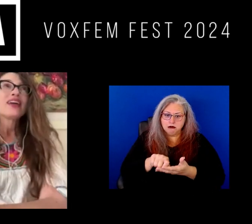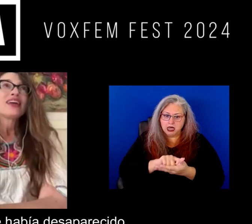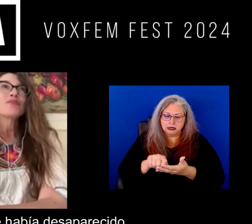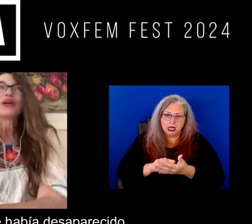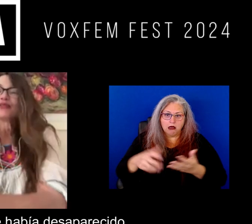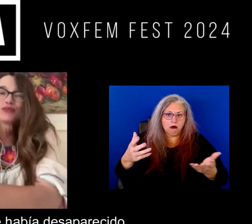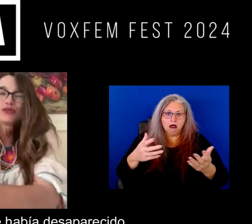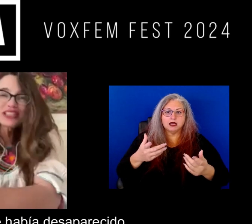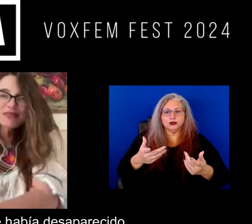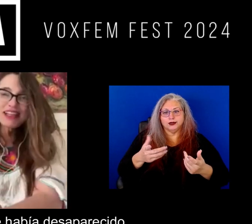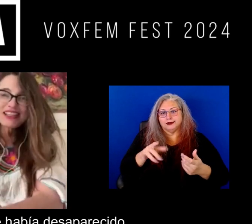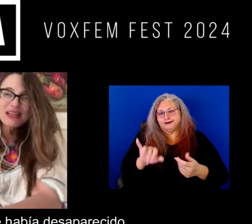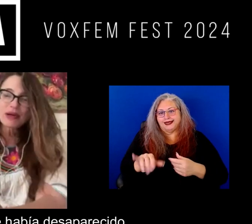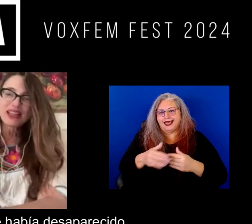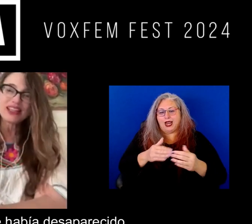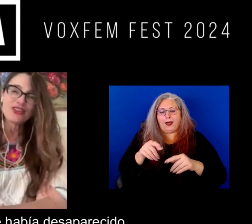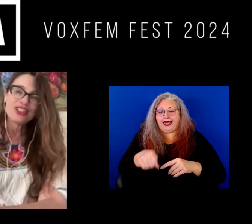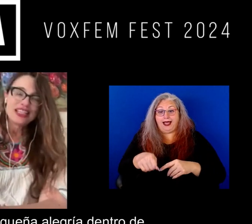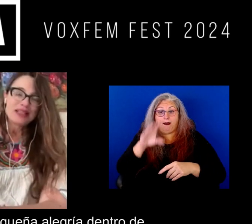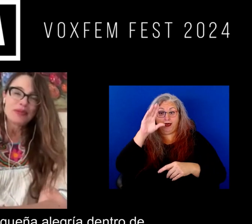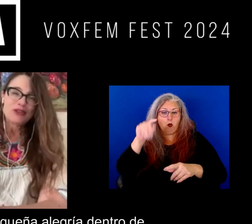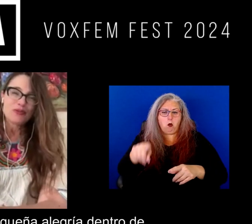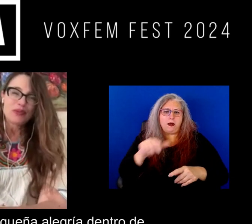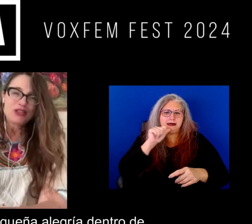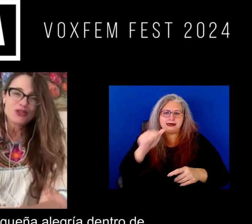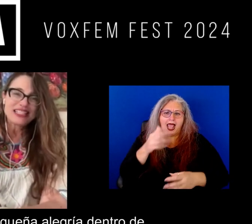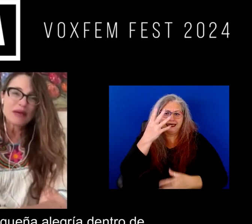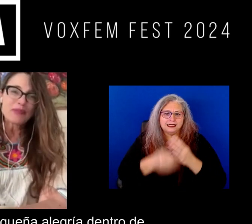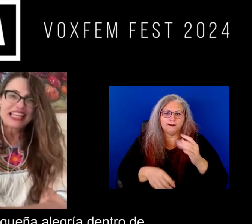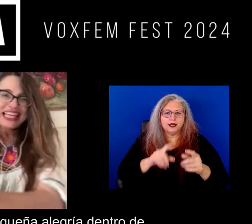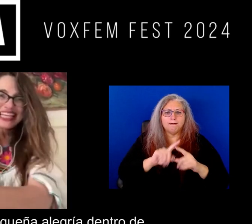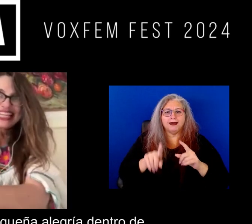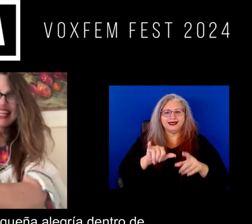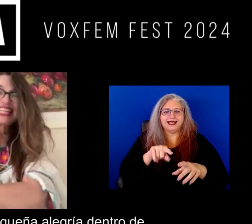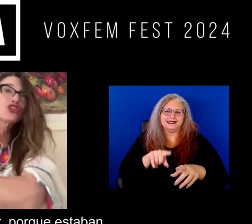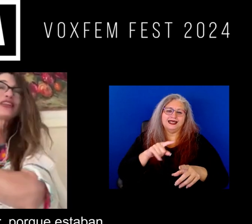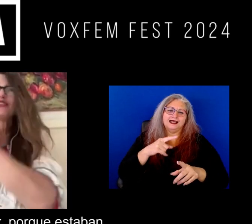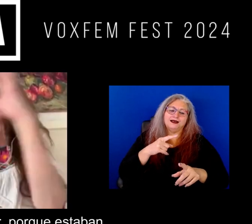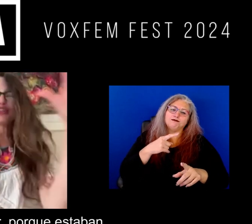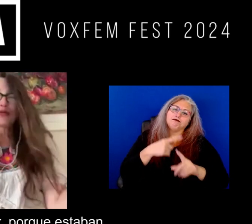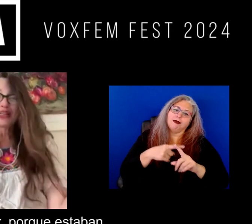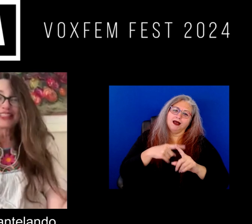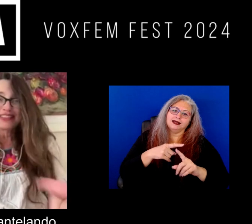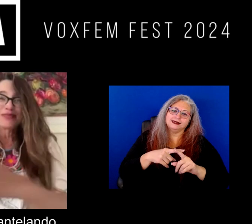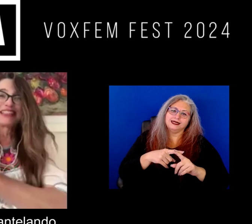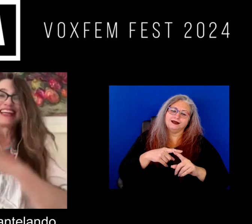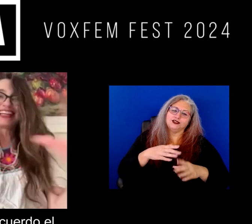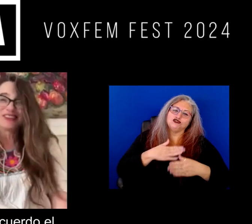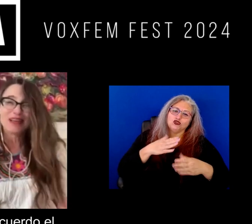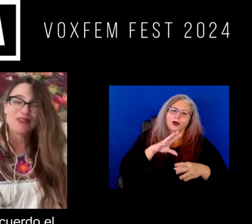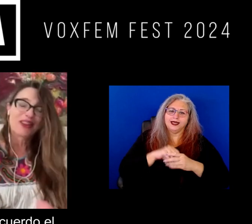bueno no es que había desaparecido pero esa pequeña alegría dentro de todo el horror porque estaban